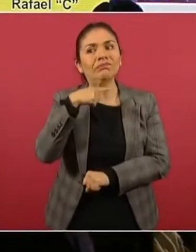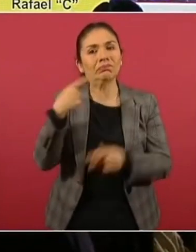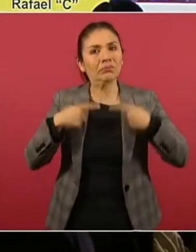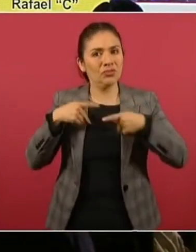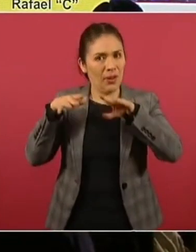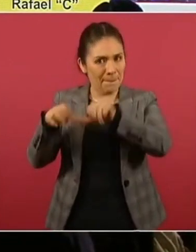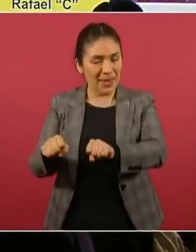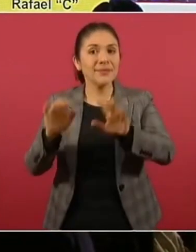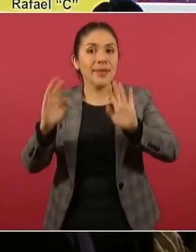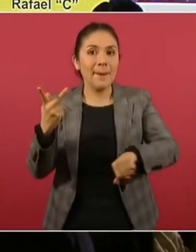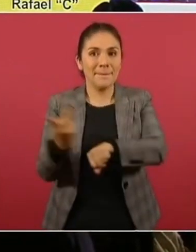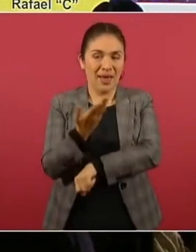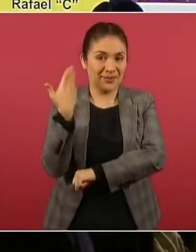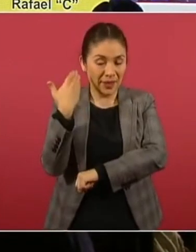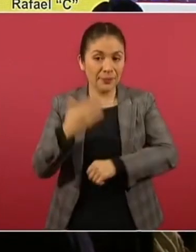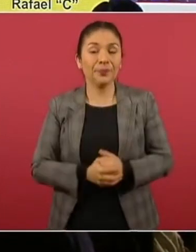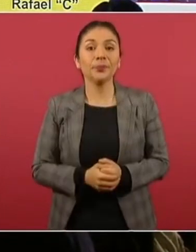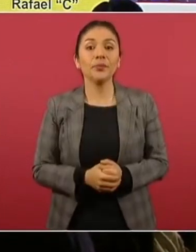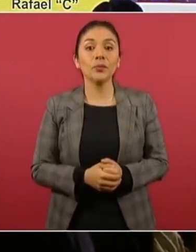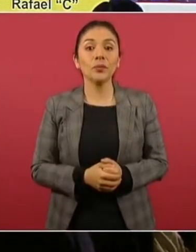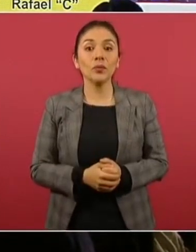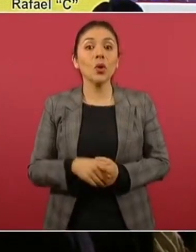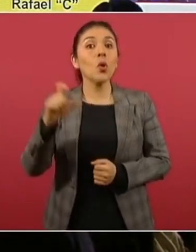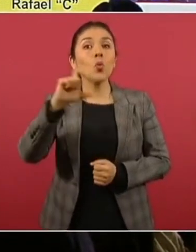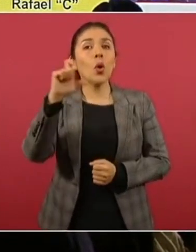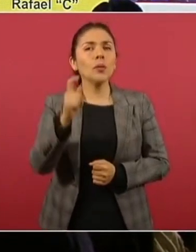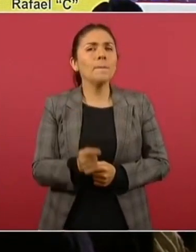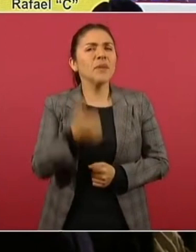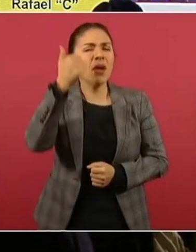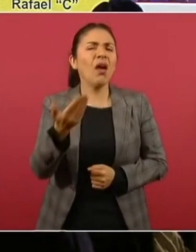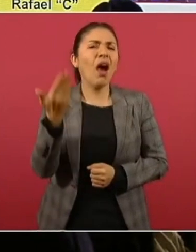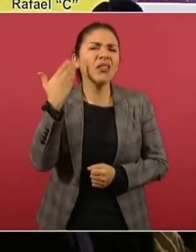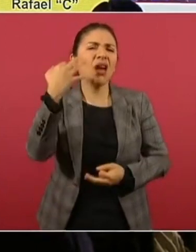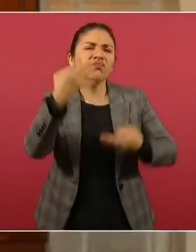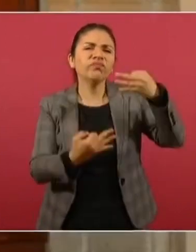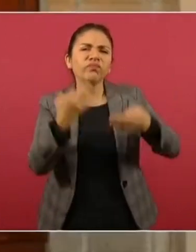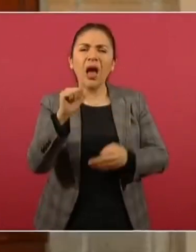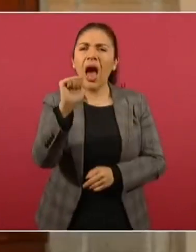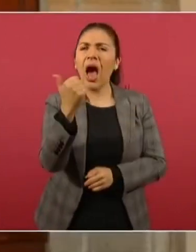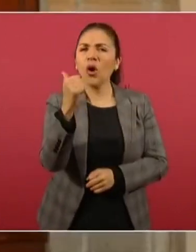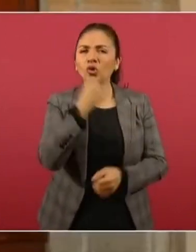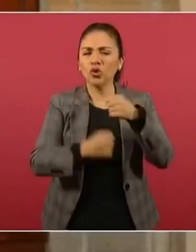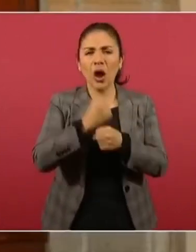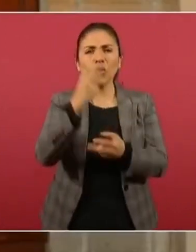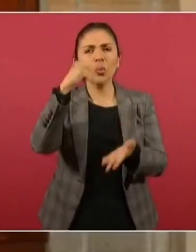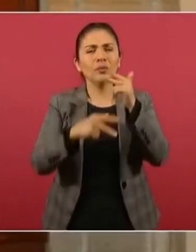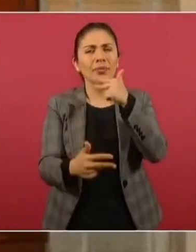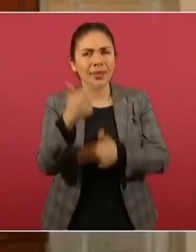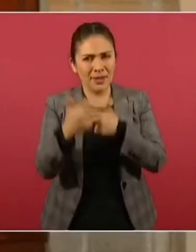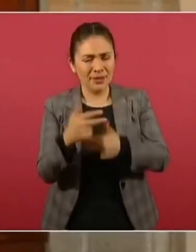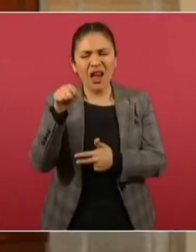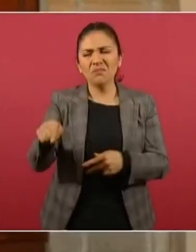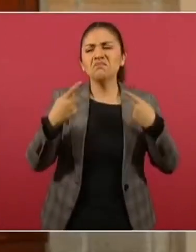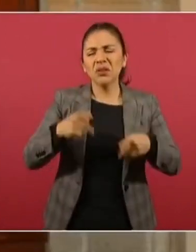Desde la liberación por un tribunal colegiado en agosto de 2013 de esta